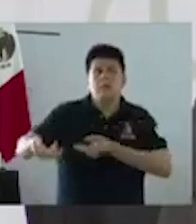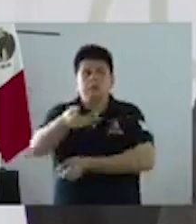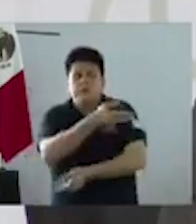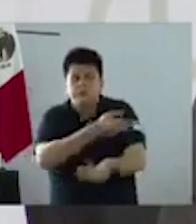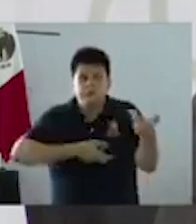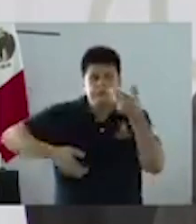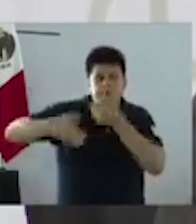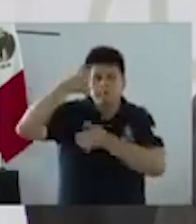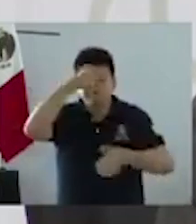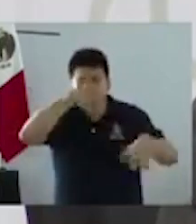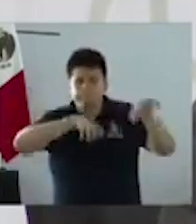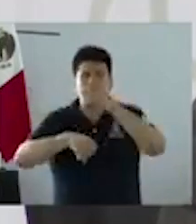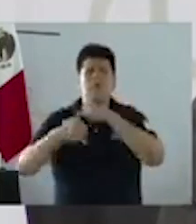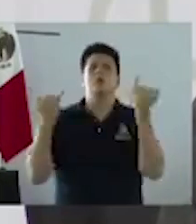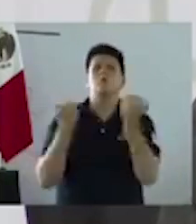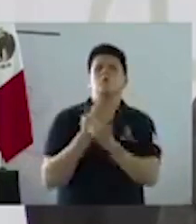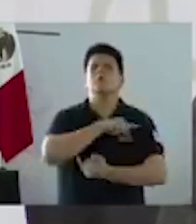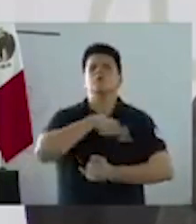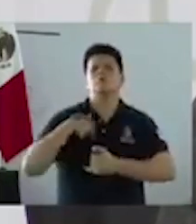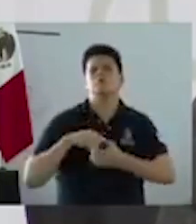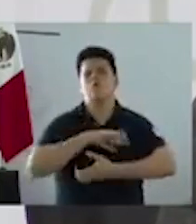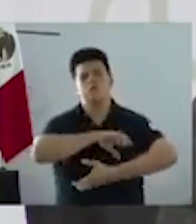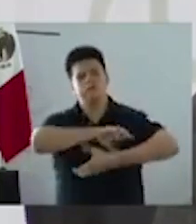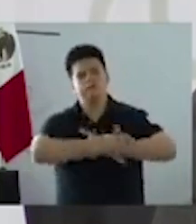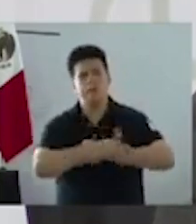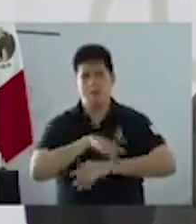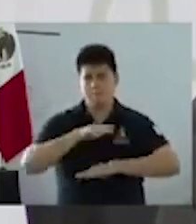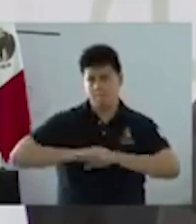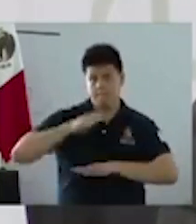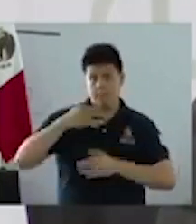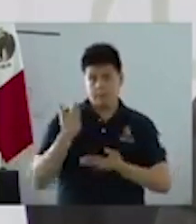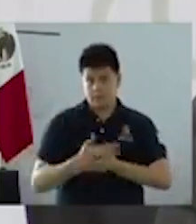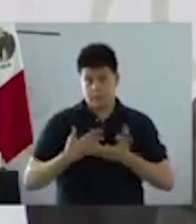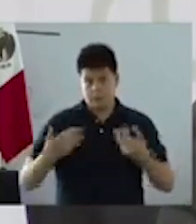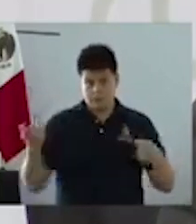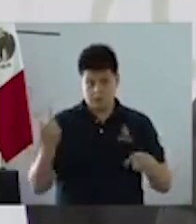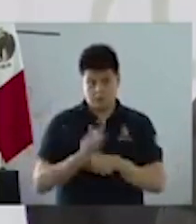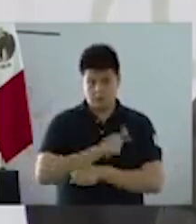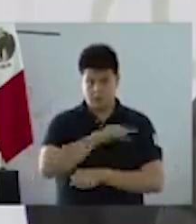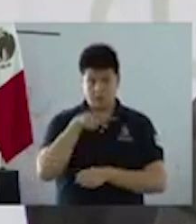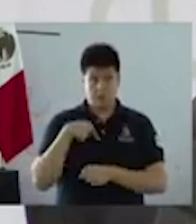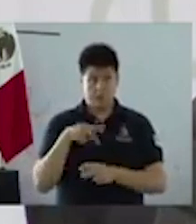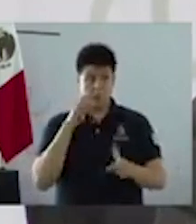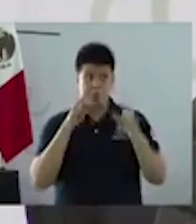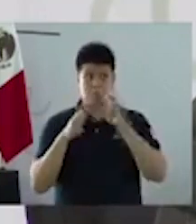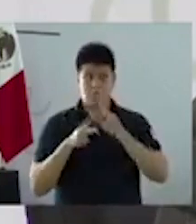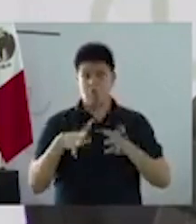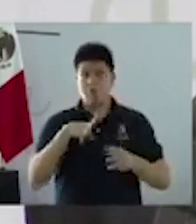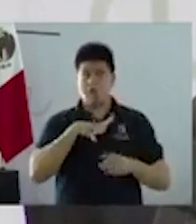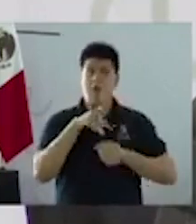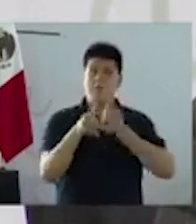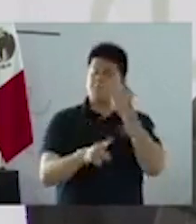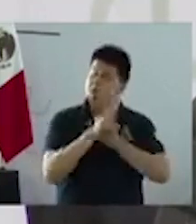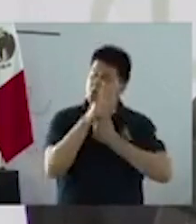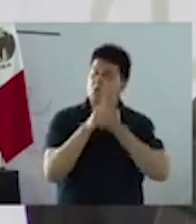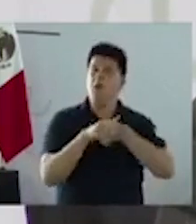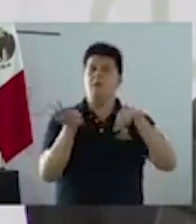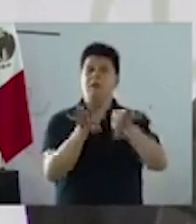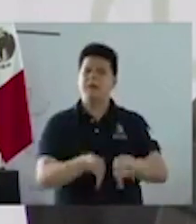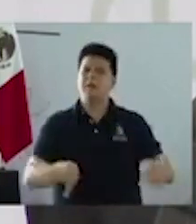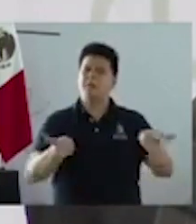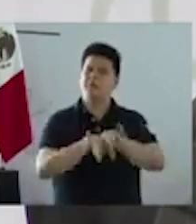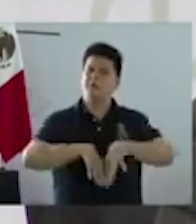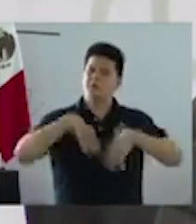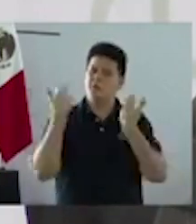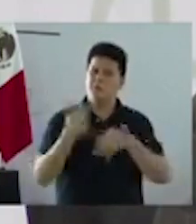poder sumar esfuerzos, porque lo que hoy se viene, más allá de la crisis tan importante sanitaria, es